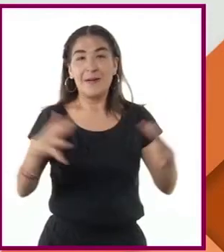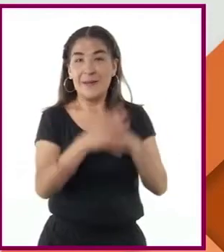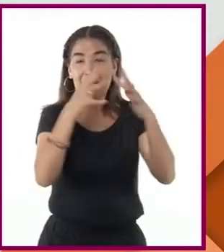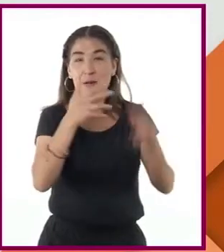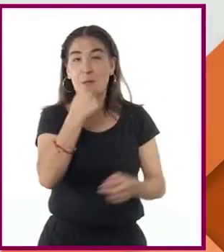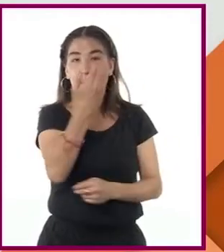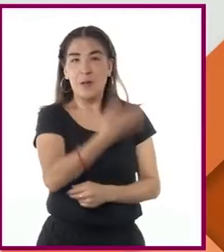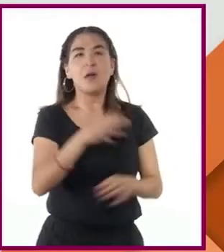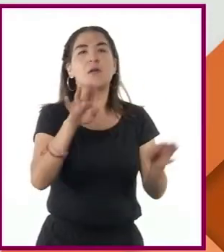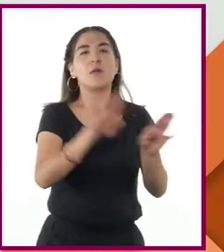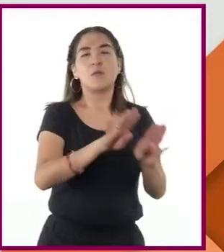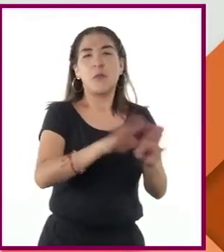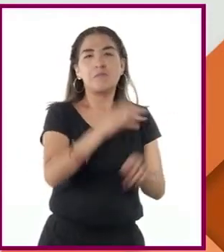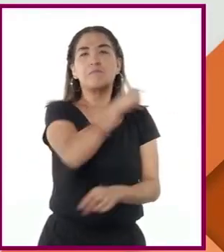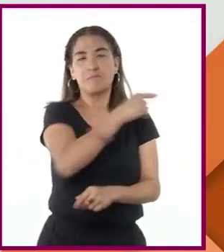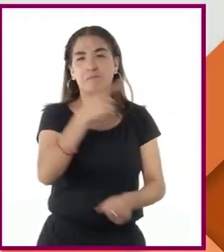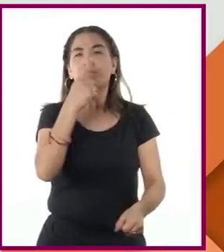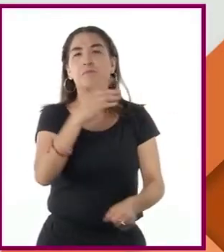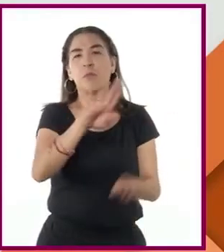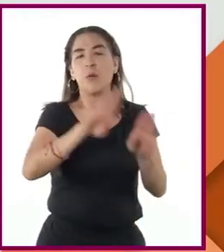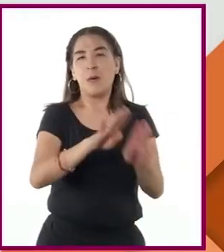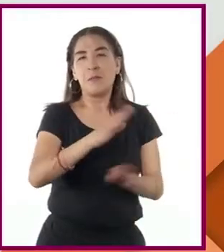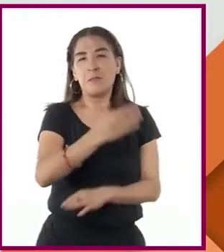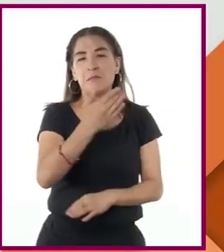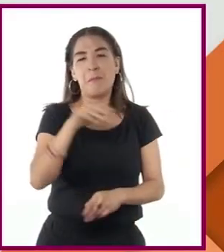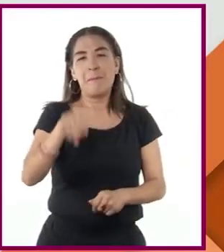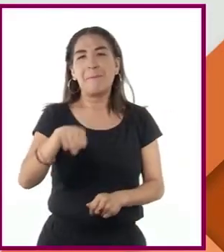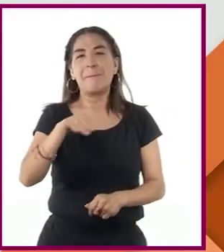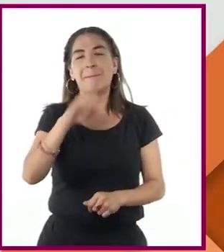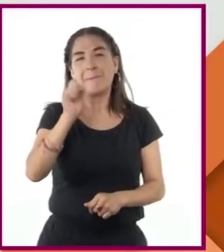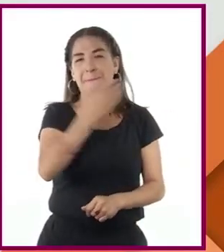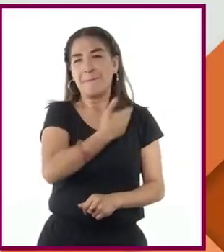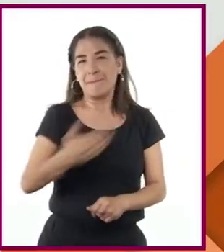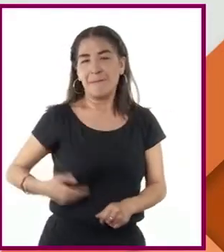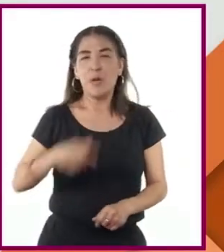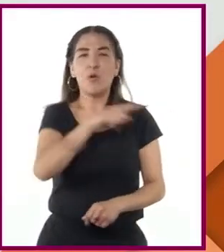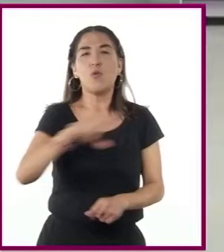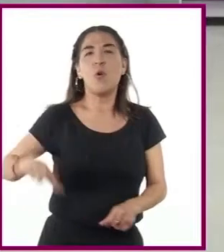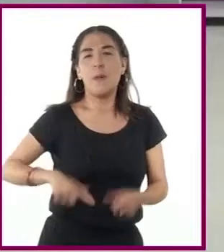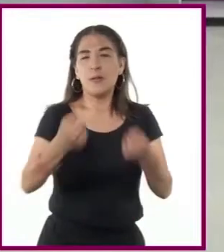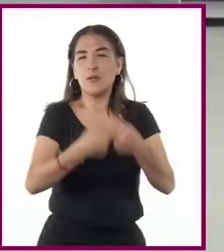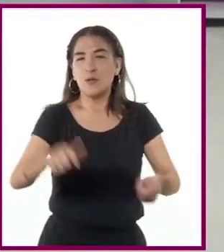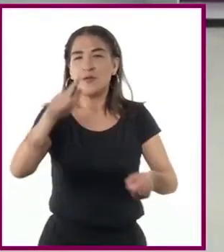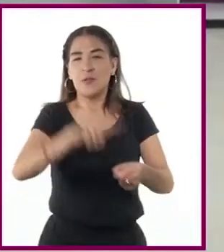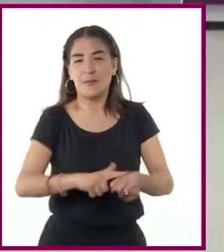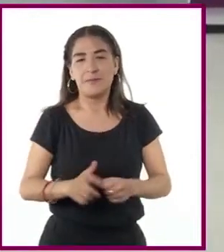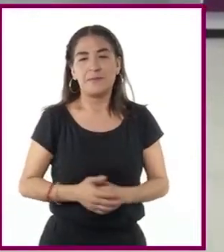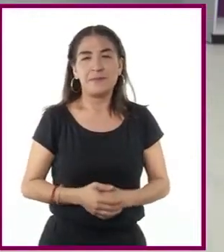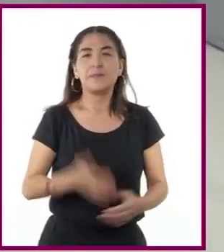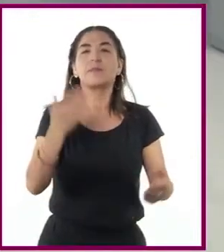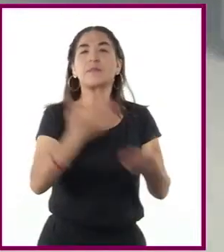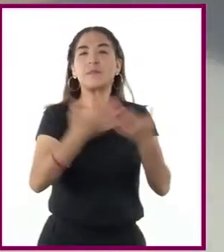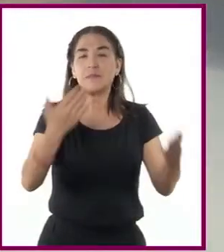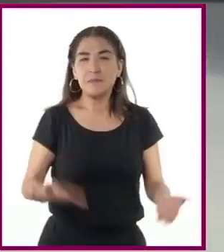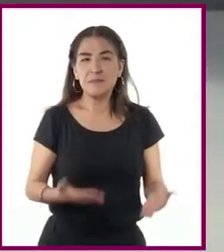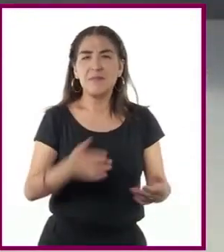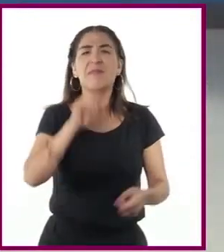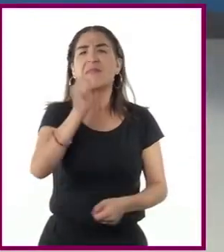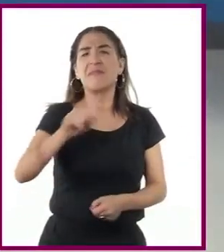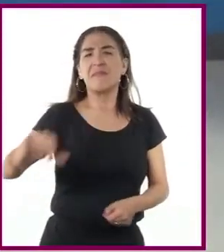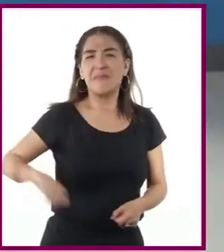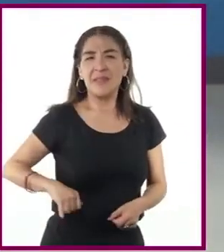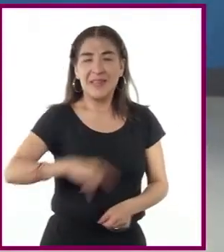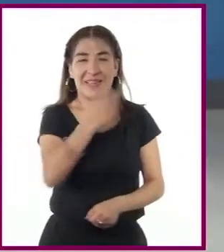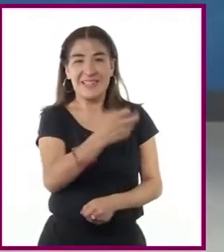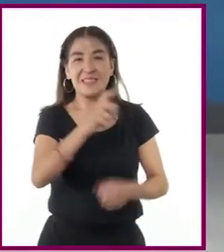fue electo como primer ministro de Yugoslavia, conformando un gobierno socialista. Ahora, algo interesante es que a